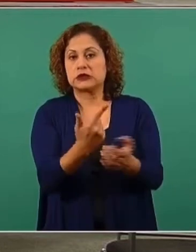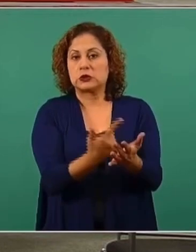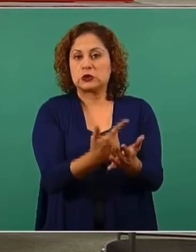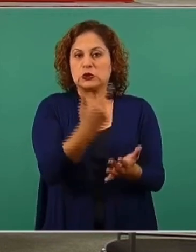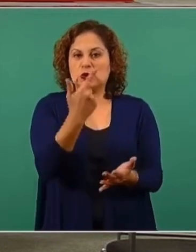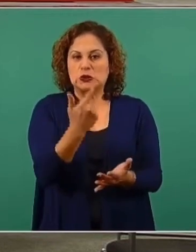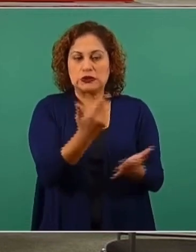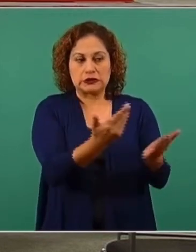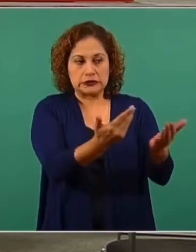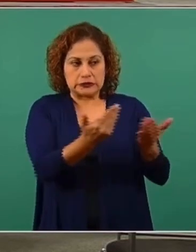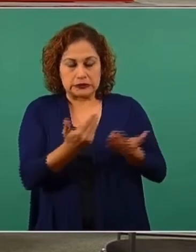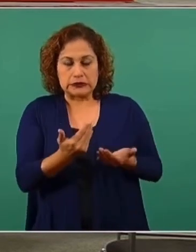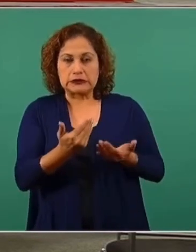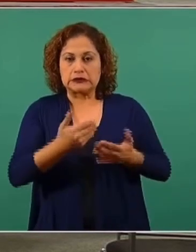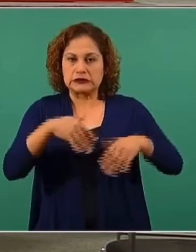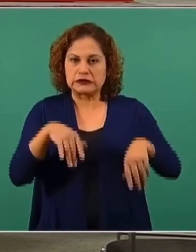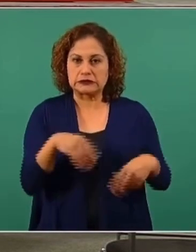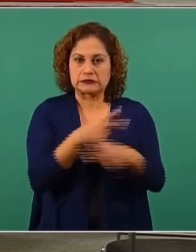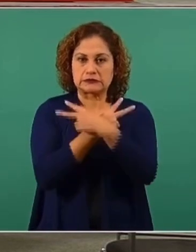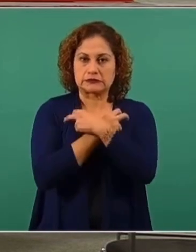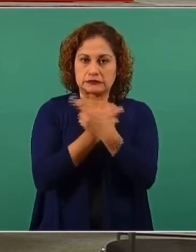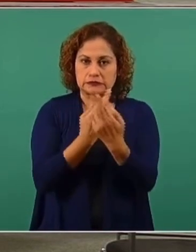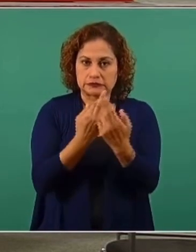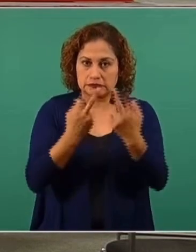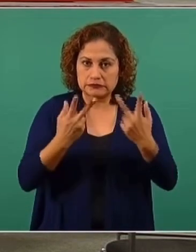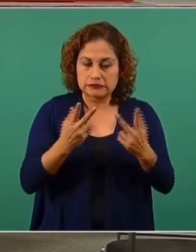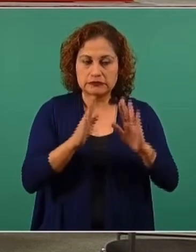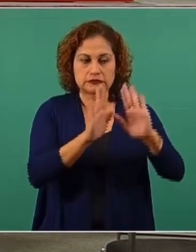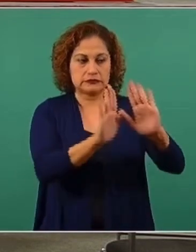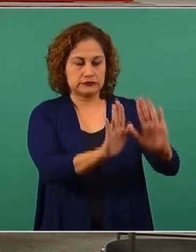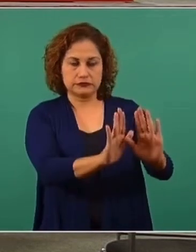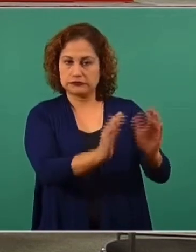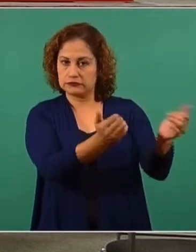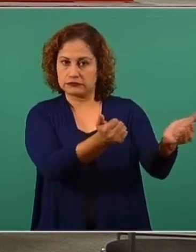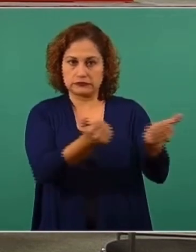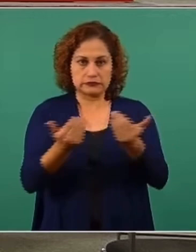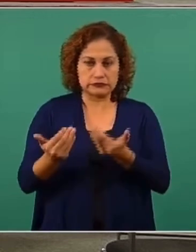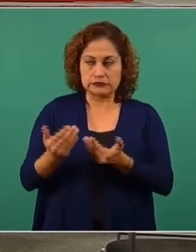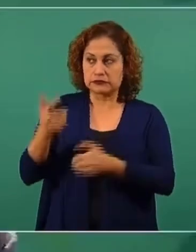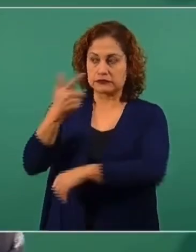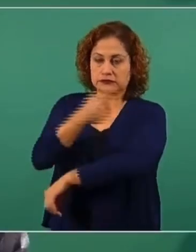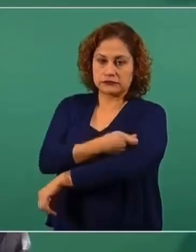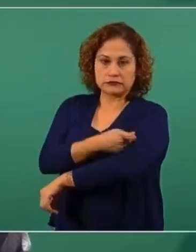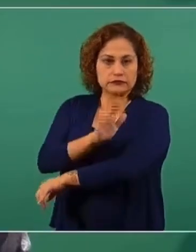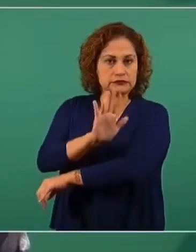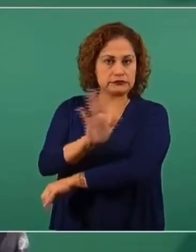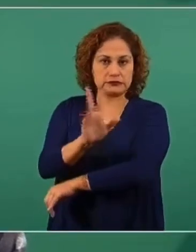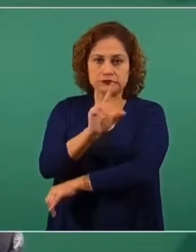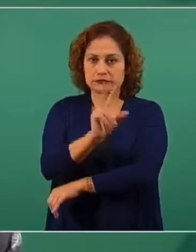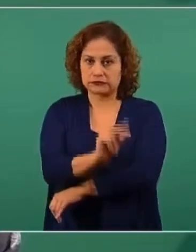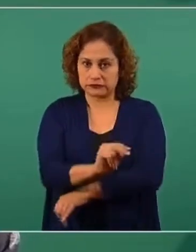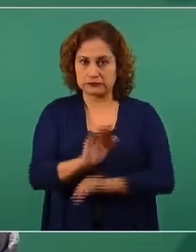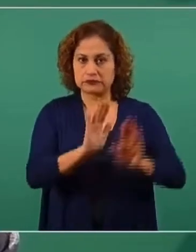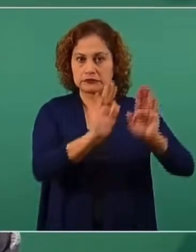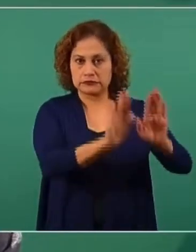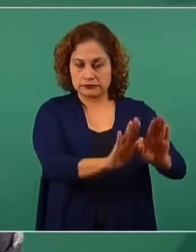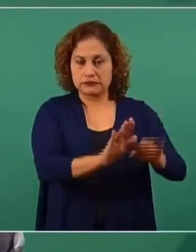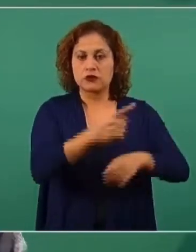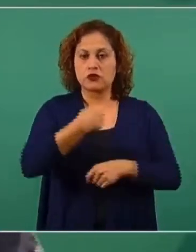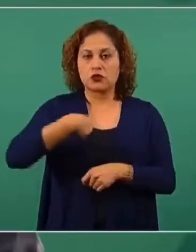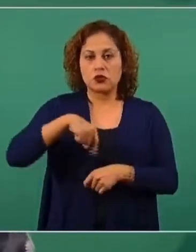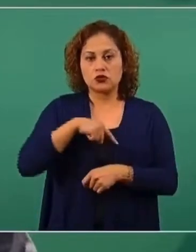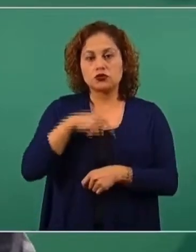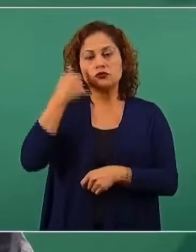fracturara y no consideraron pertinente movilizarle a la unidad de vacunación. En seguimiento a todo esto,